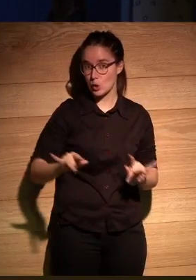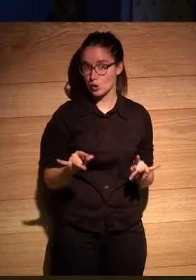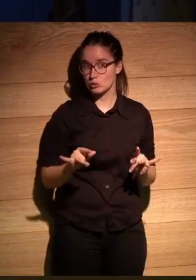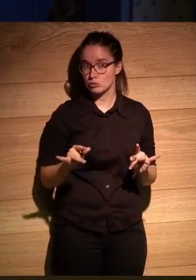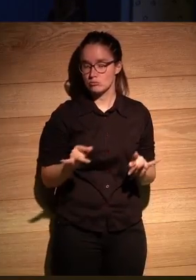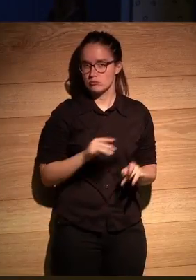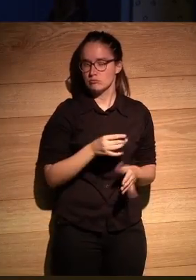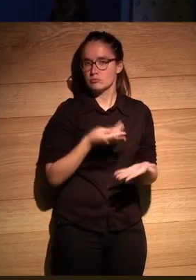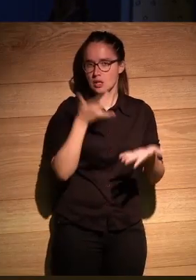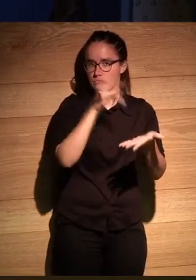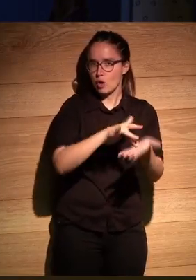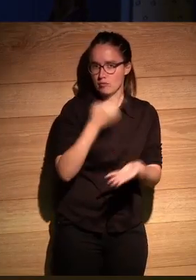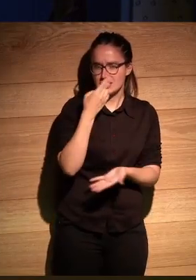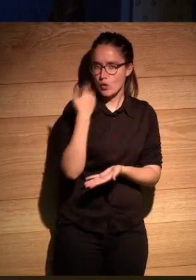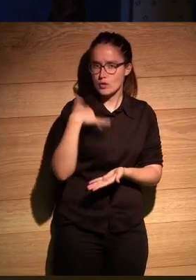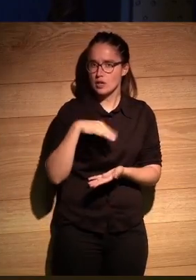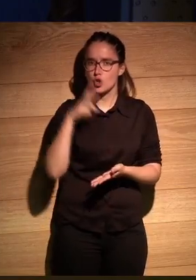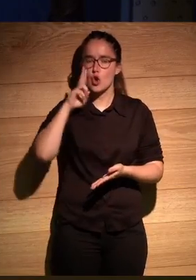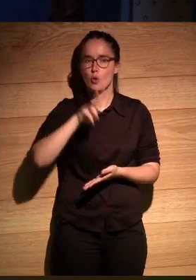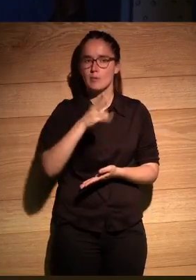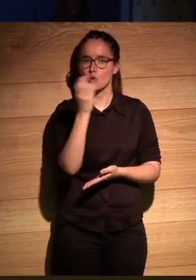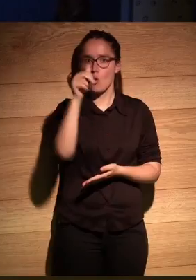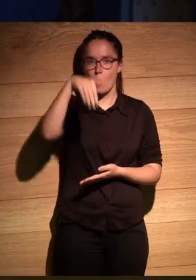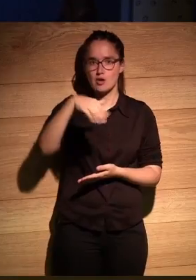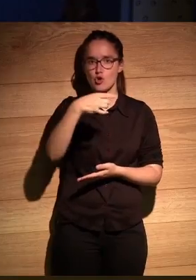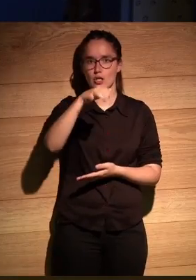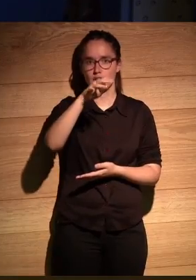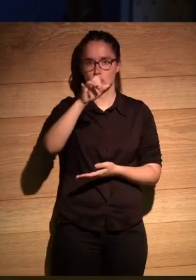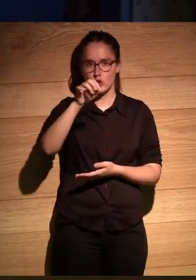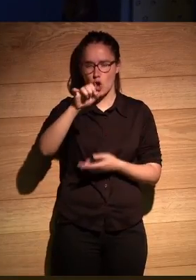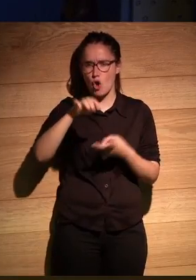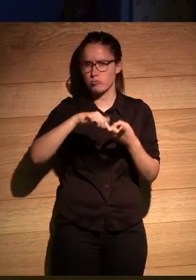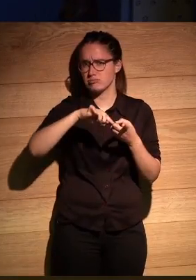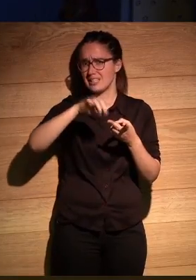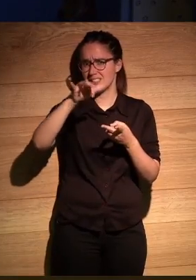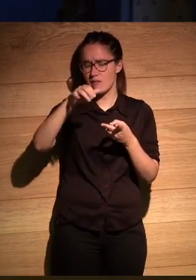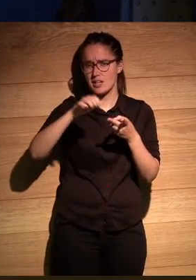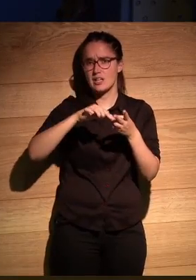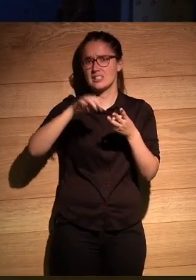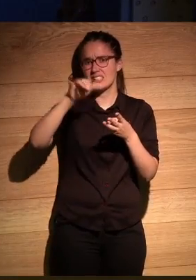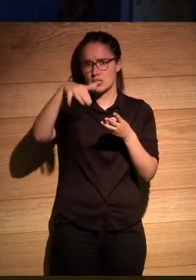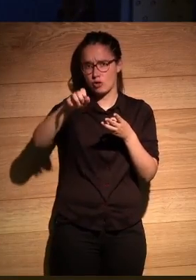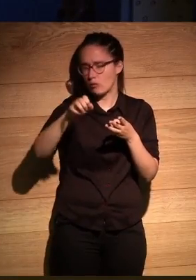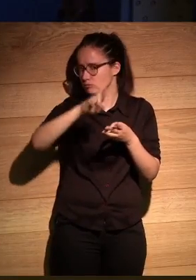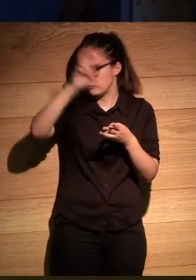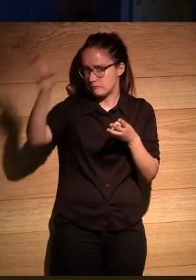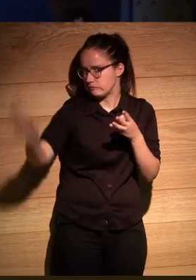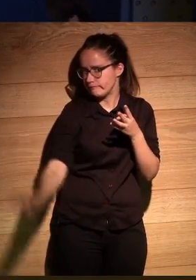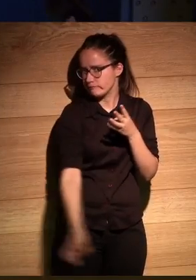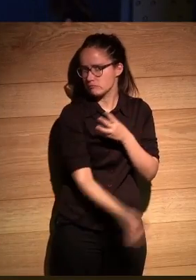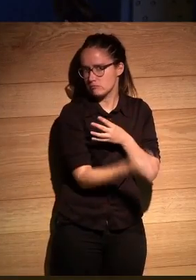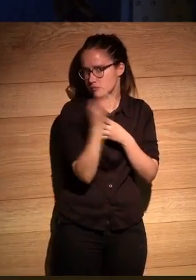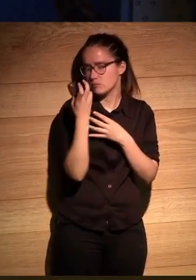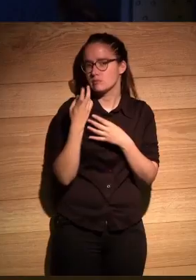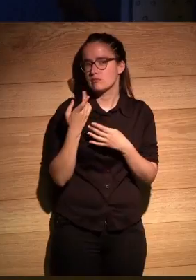visitado y eso lo vemos en Juan Guetti solo en Sebal en Cessno Teboom en algunos casos